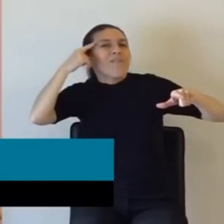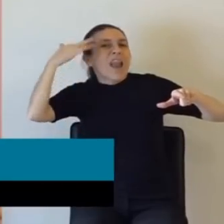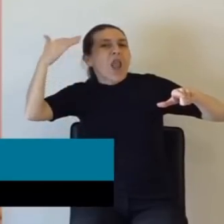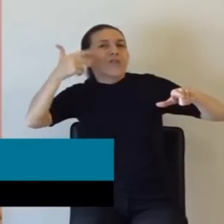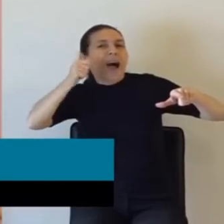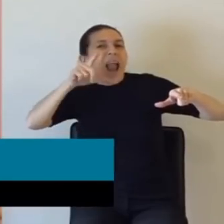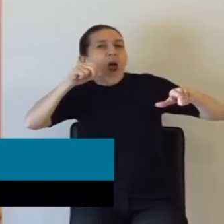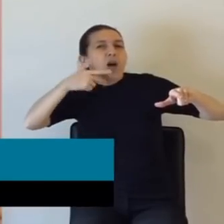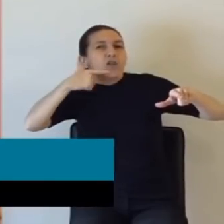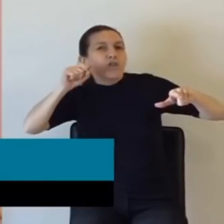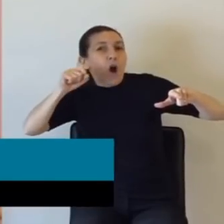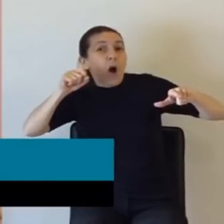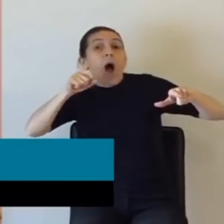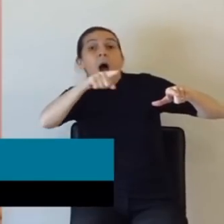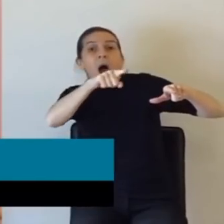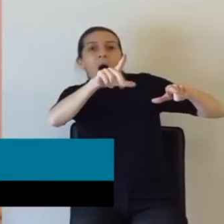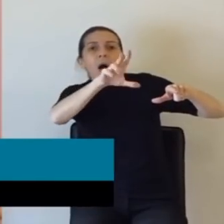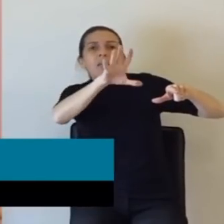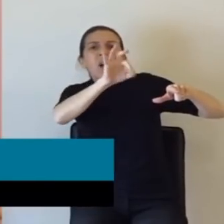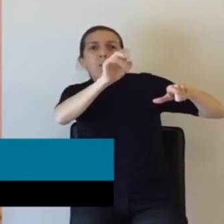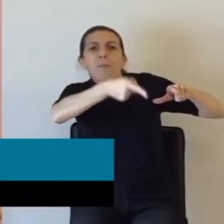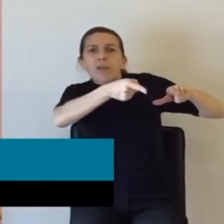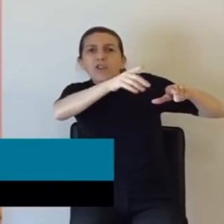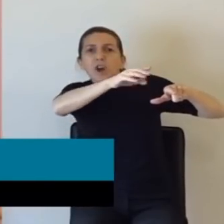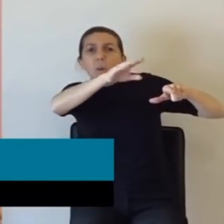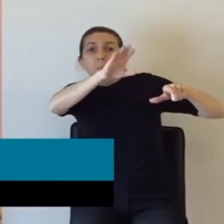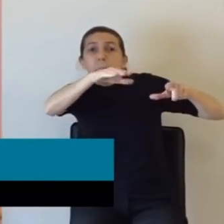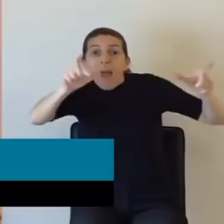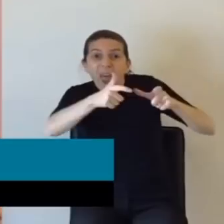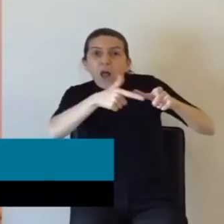son inocentes porque no están condenados.